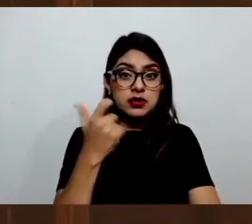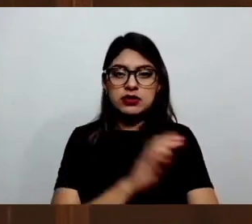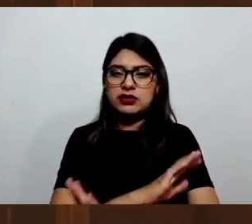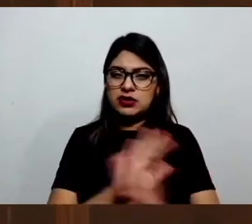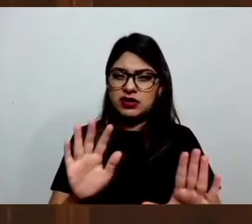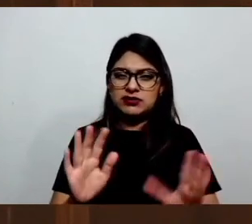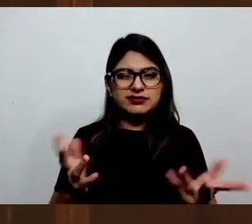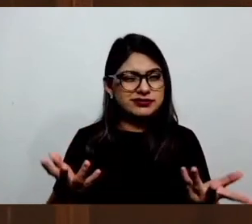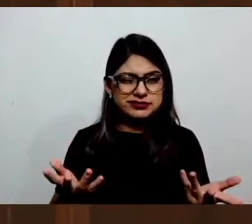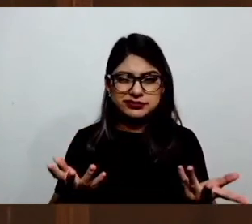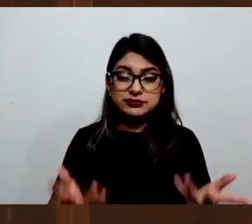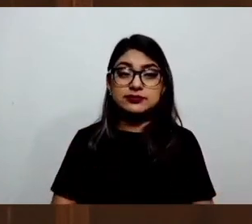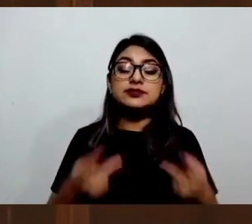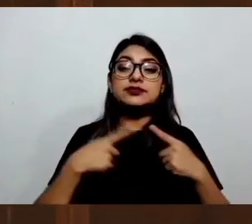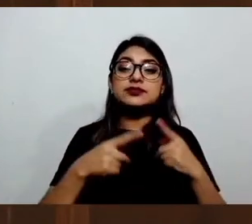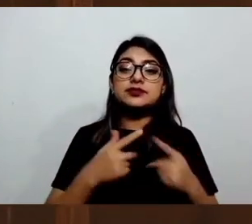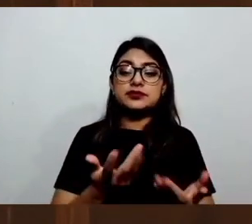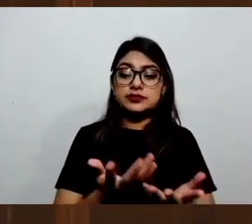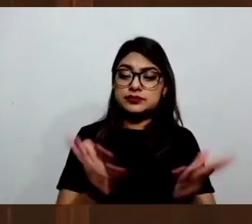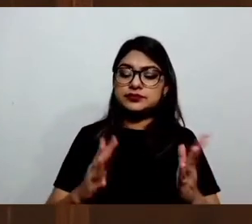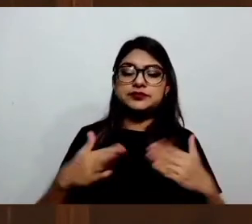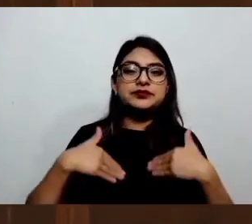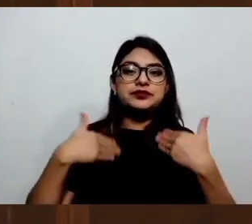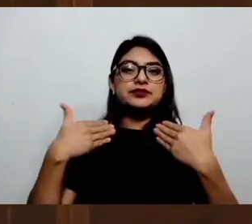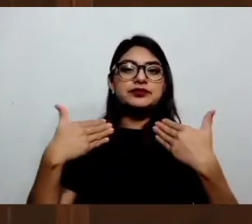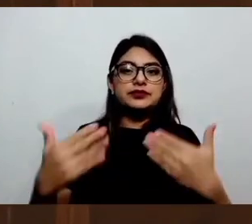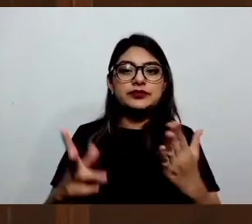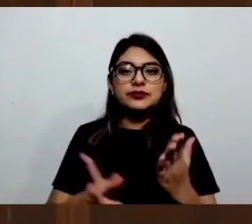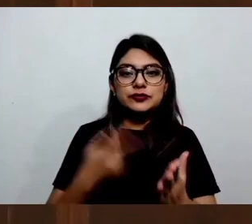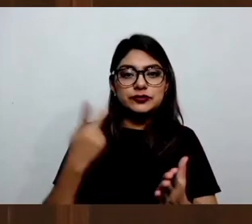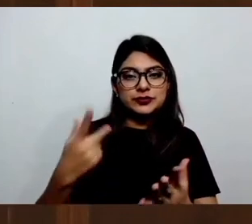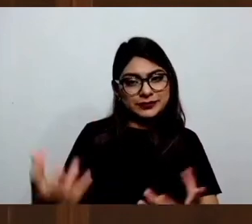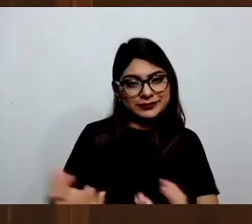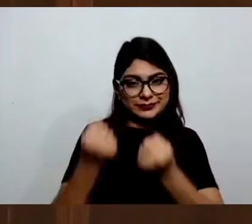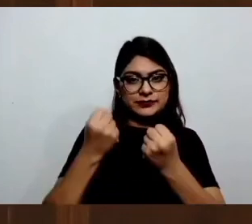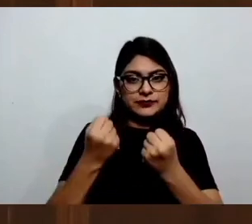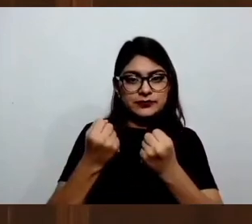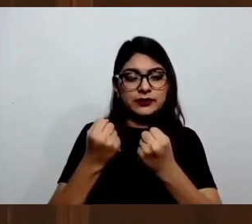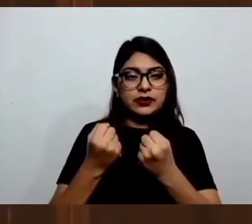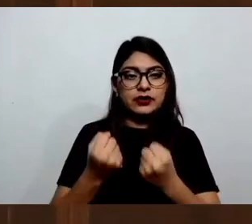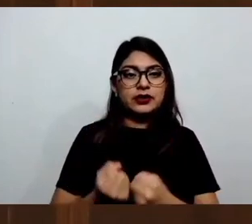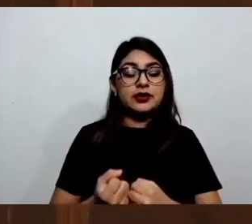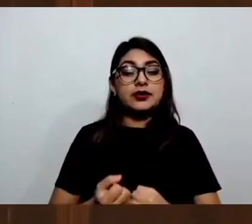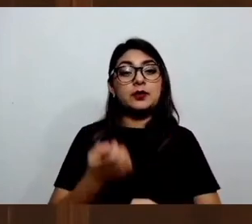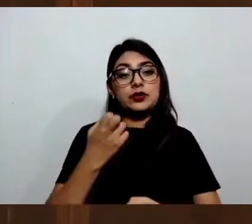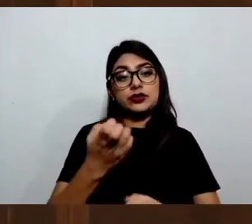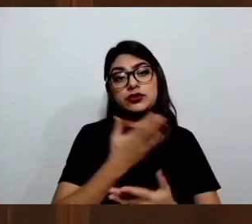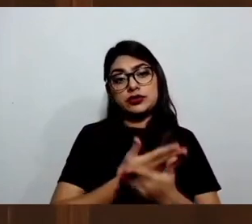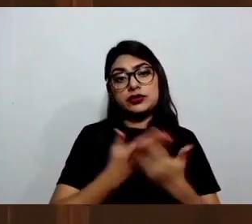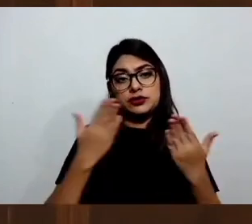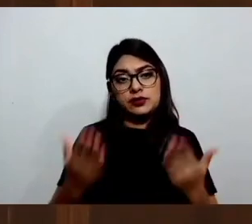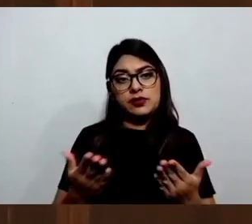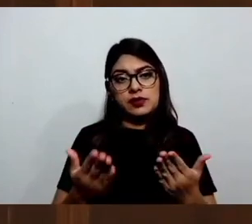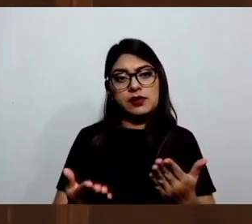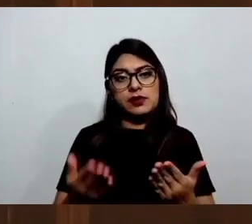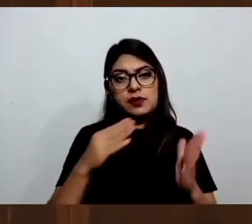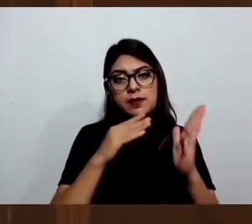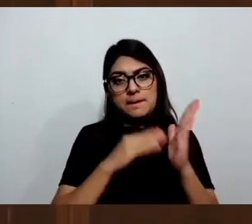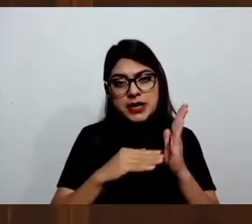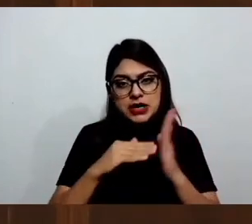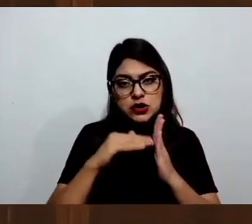recuperar del pueblo. Por esa razón es de que la aplicación de tantos miles de millones de pesos